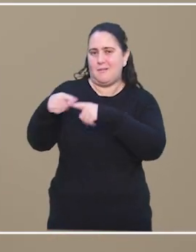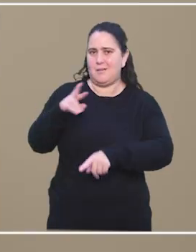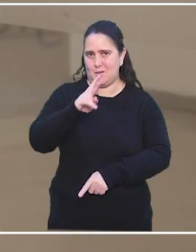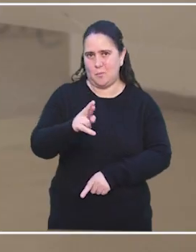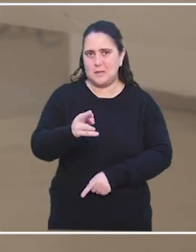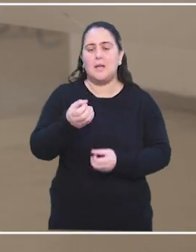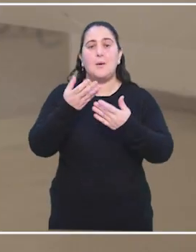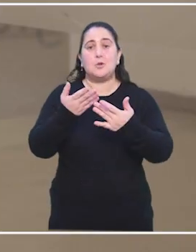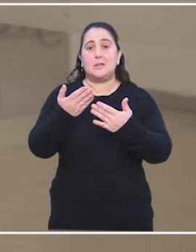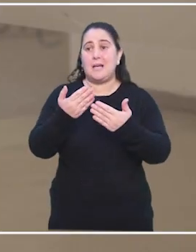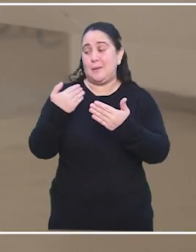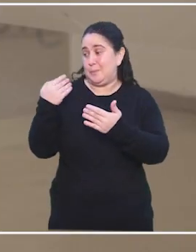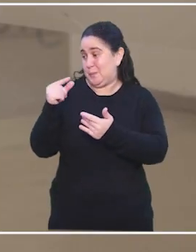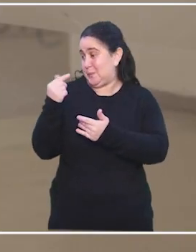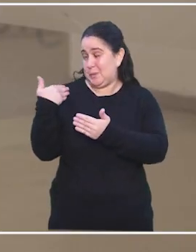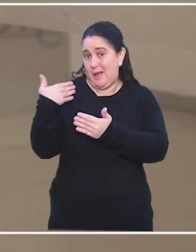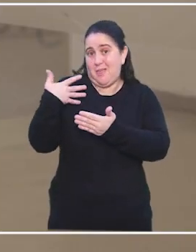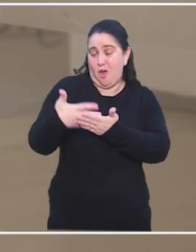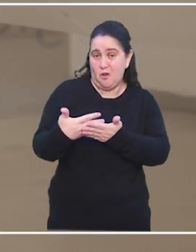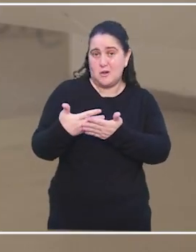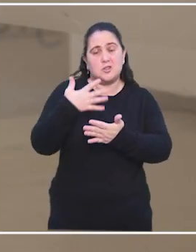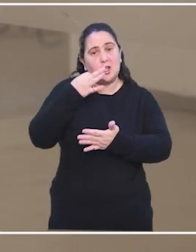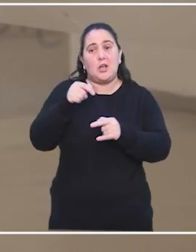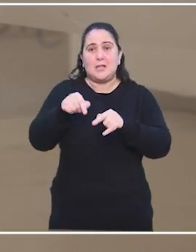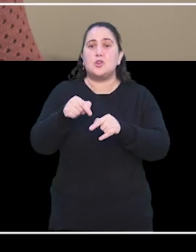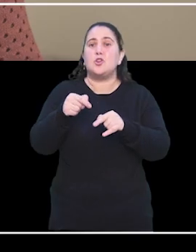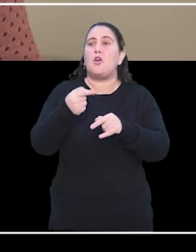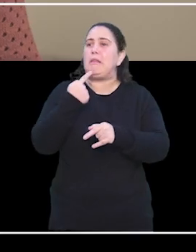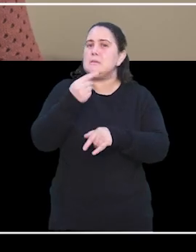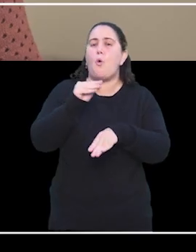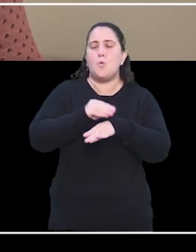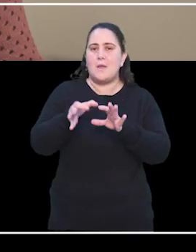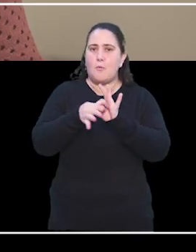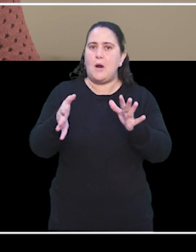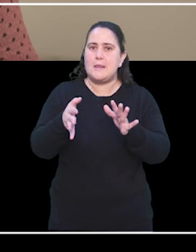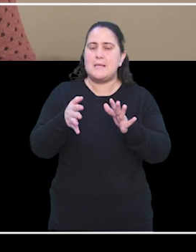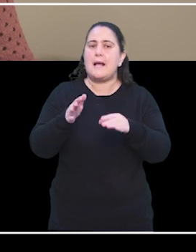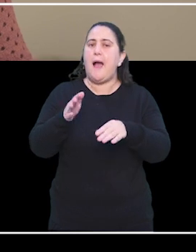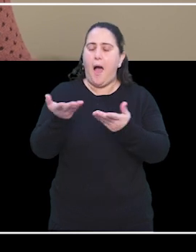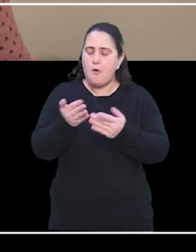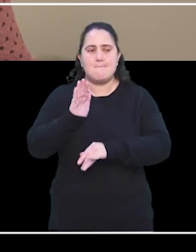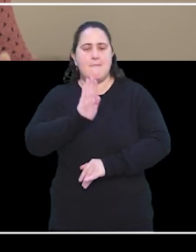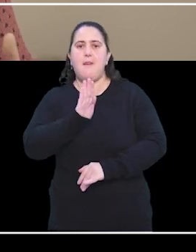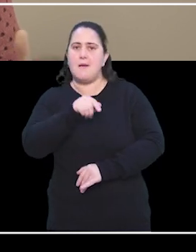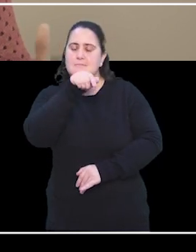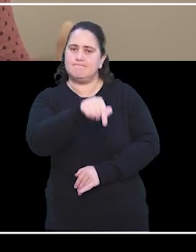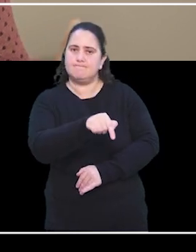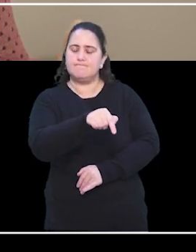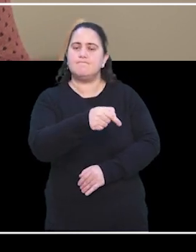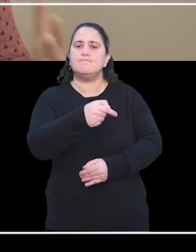Porque en el último tiempo me parece que esto que estamos llamando cultura democrática se ha visto tan amenazado que